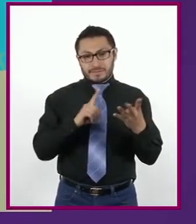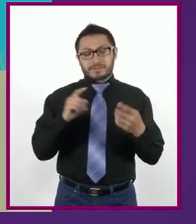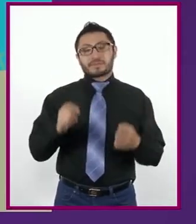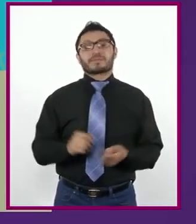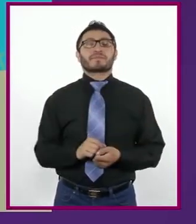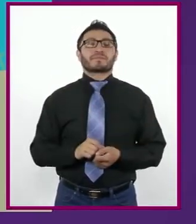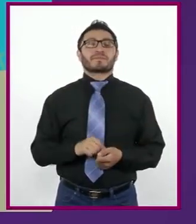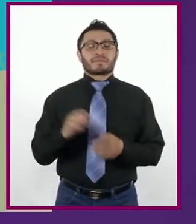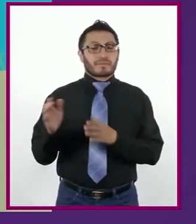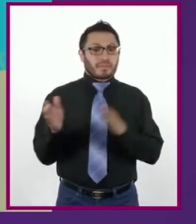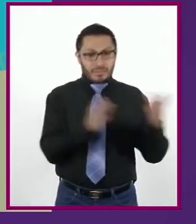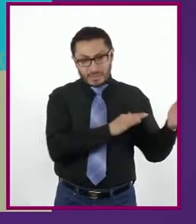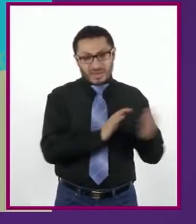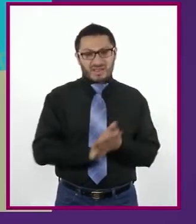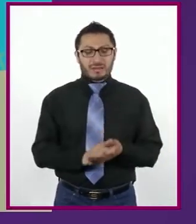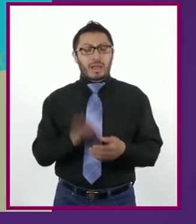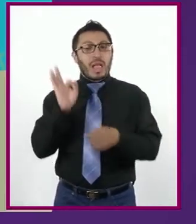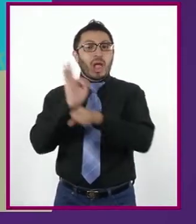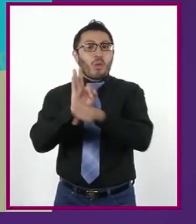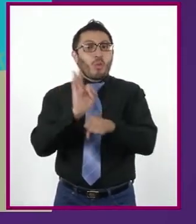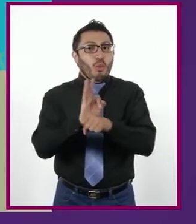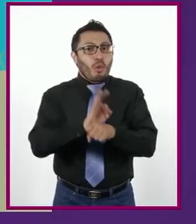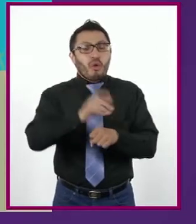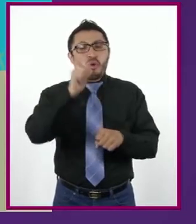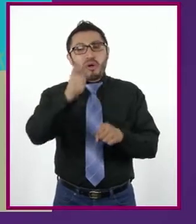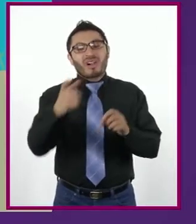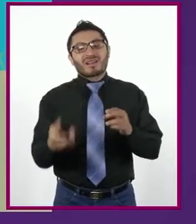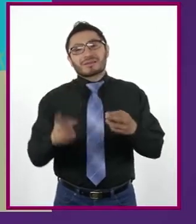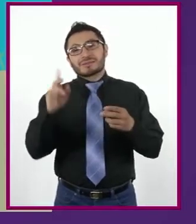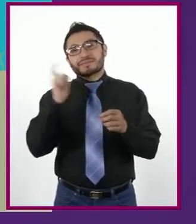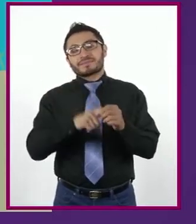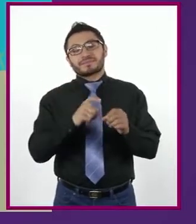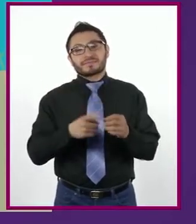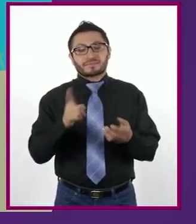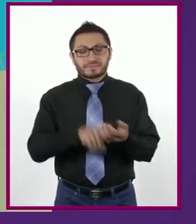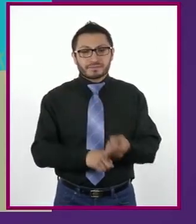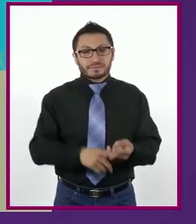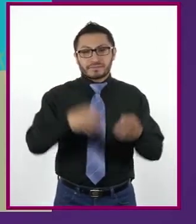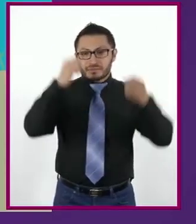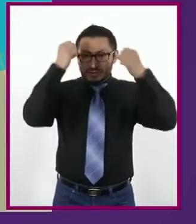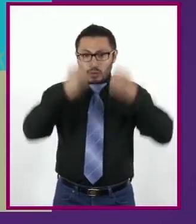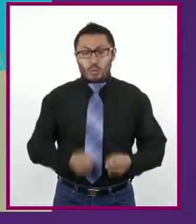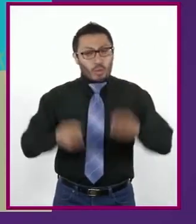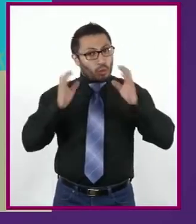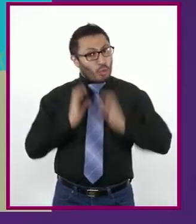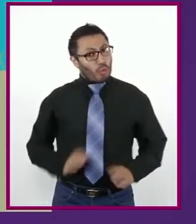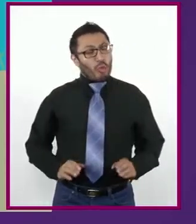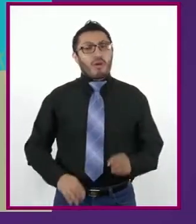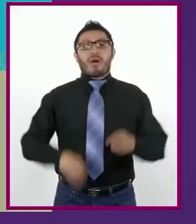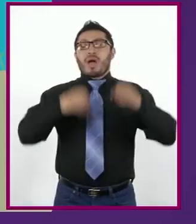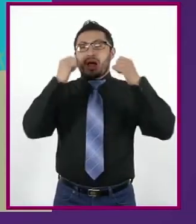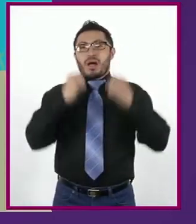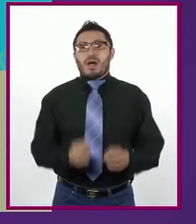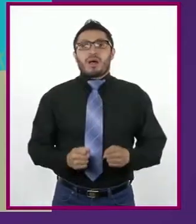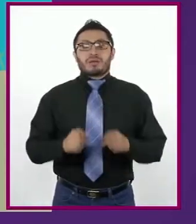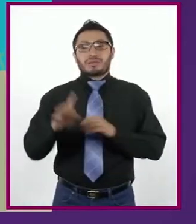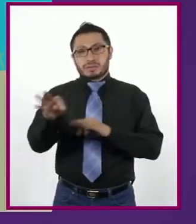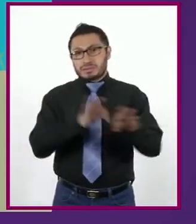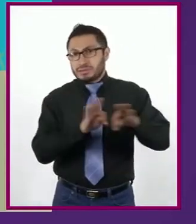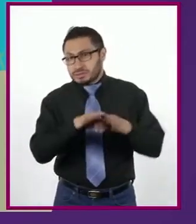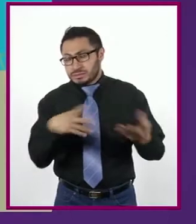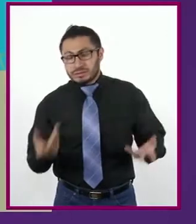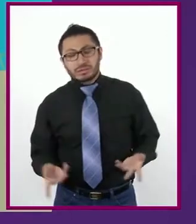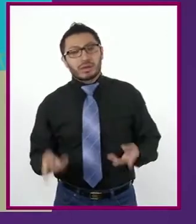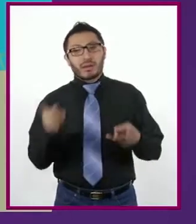catalogadas como de protección se relacionan con la seguridad física, la seguridad de tener un trabajo